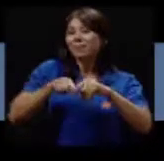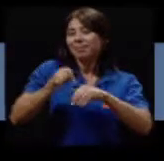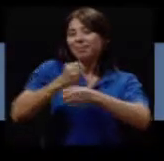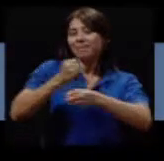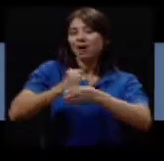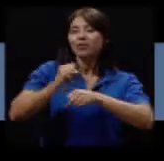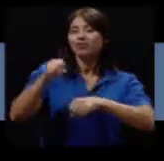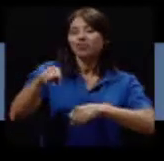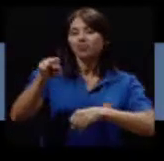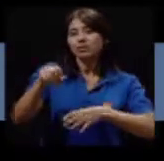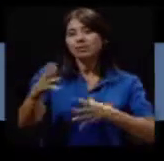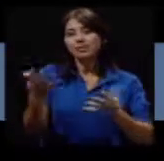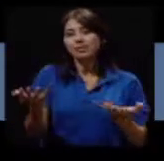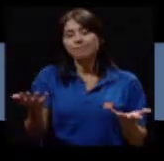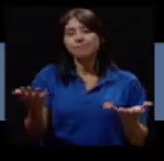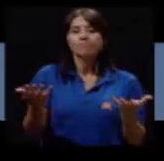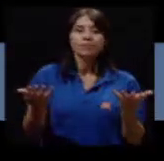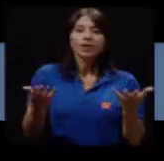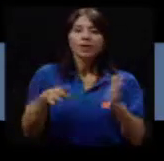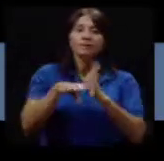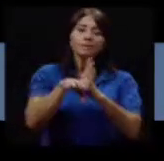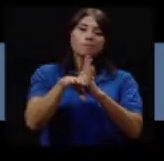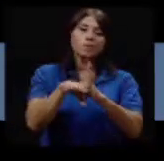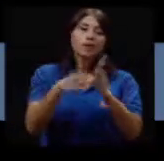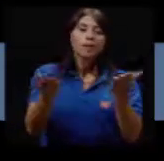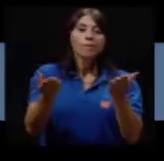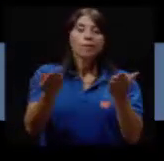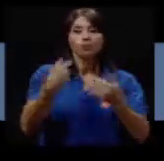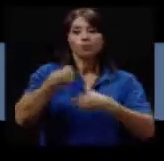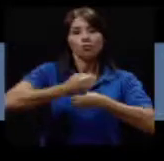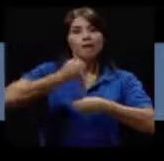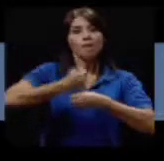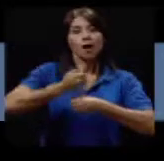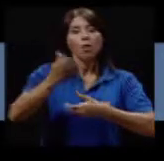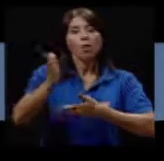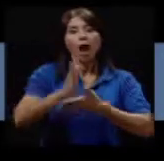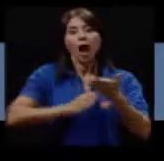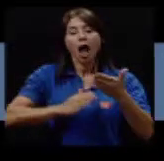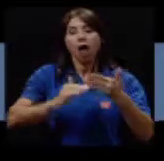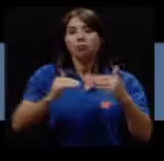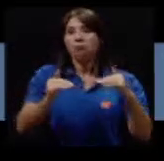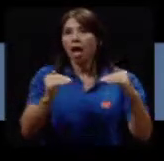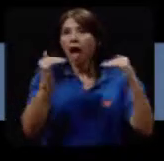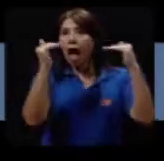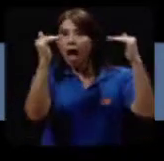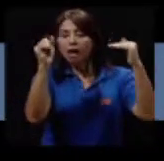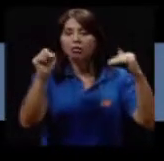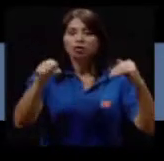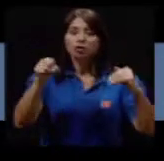depende del trabajo si ya me decido si es en altura pues si